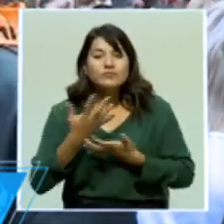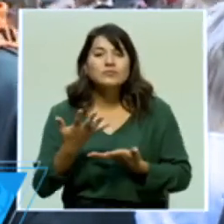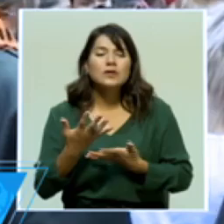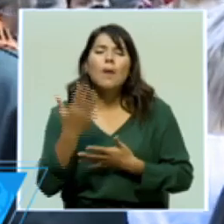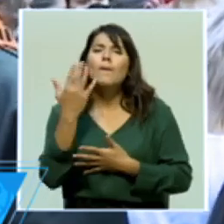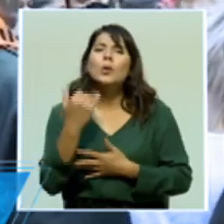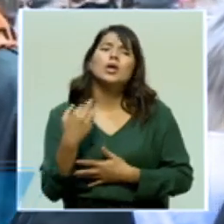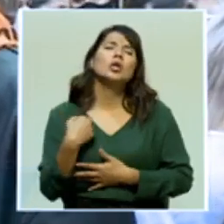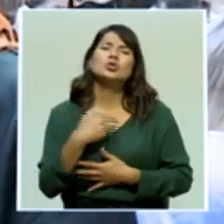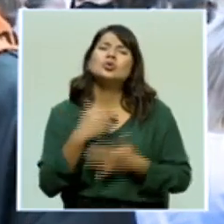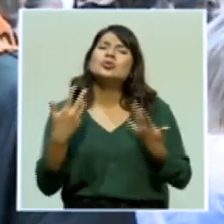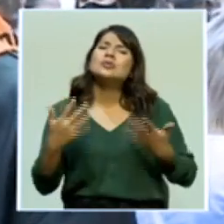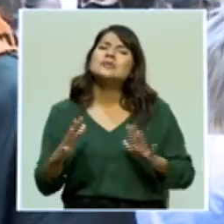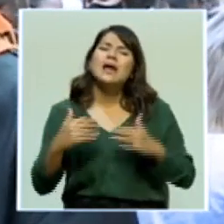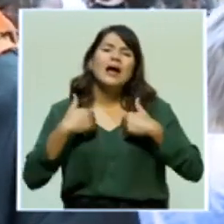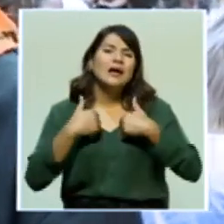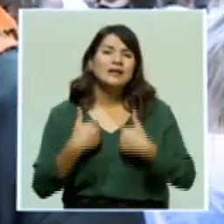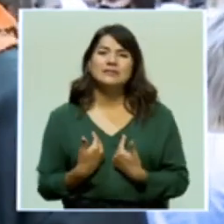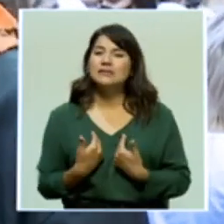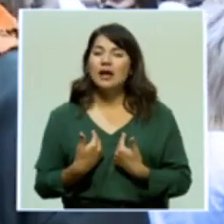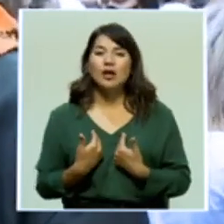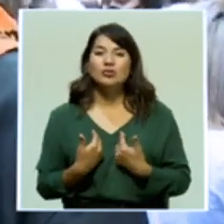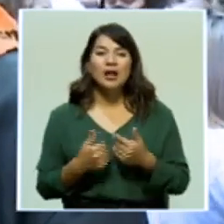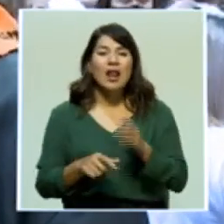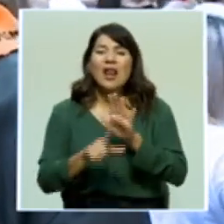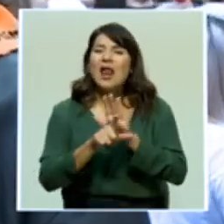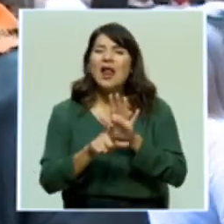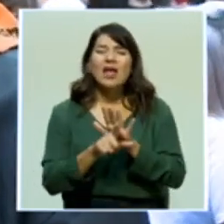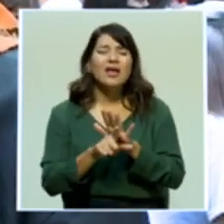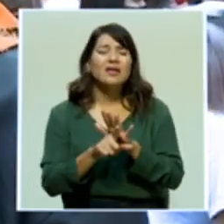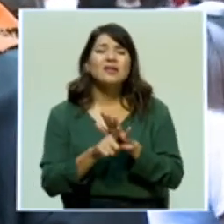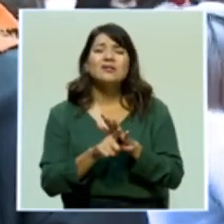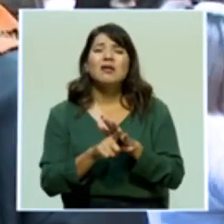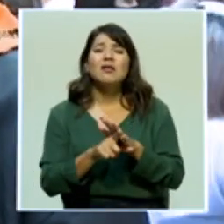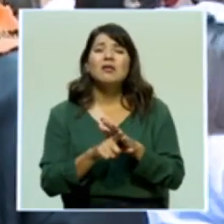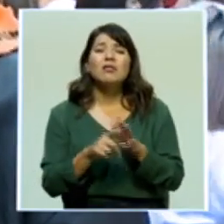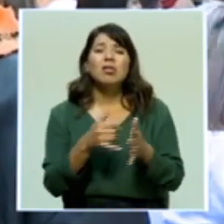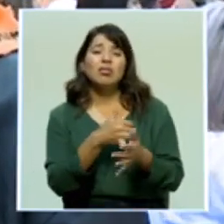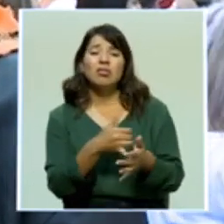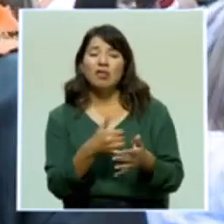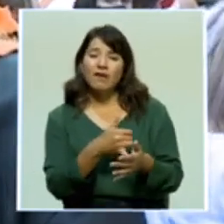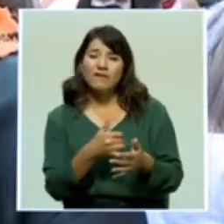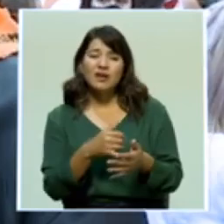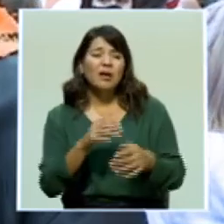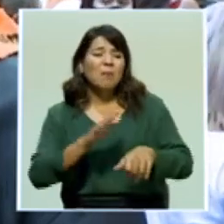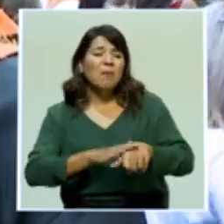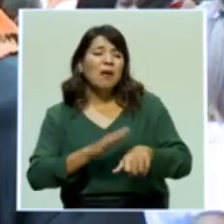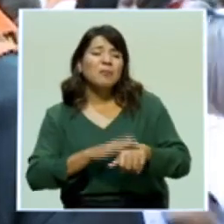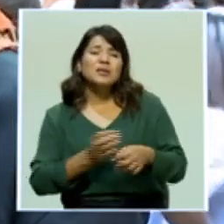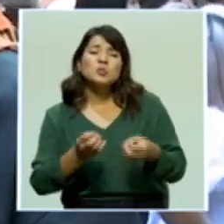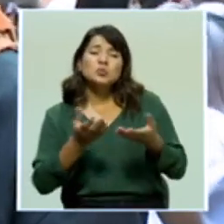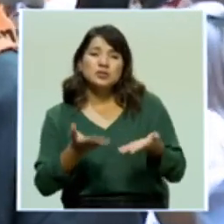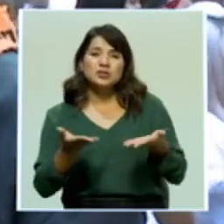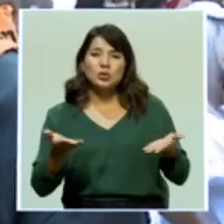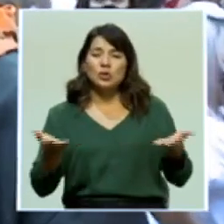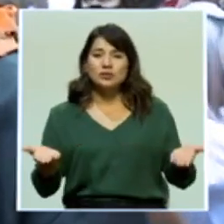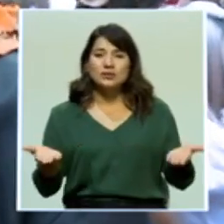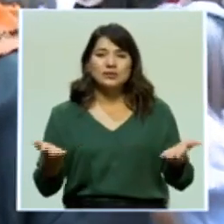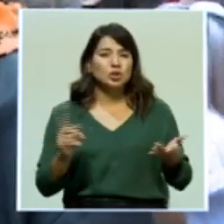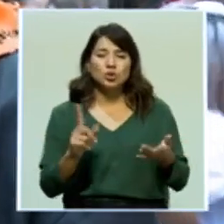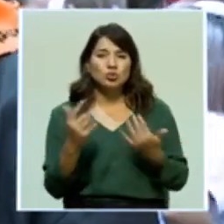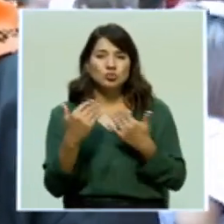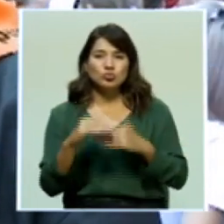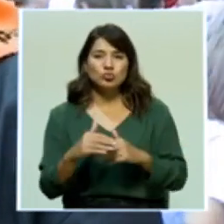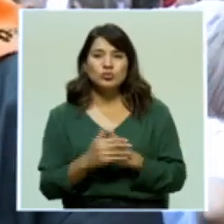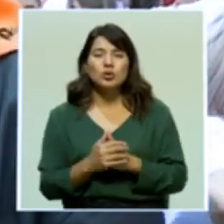porque estamos cansados de que las leyes sean tan suaves y tan permisivas. Ya no queremos más